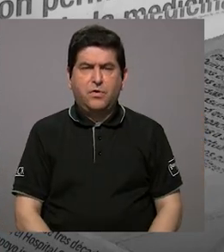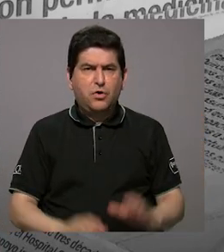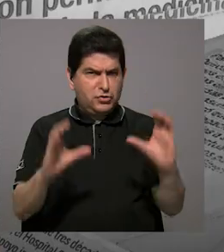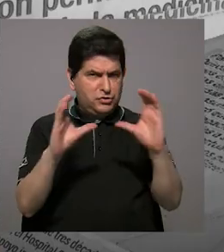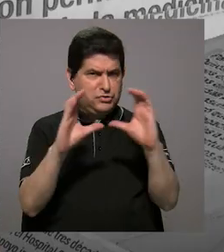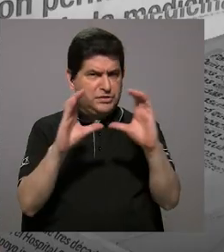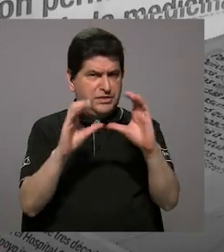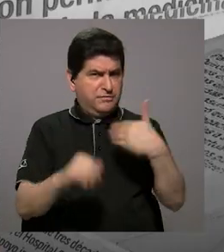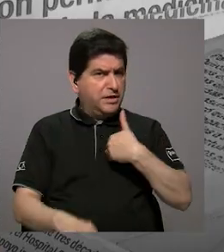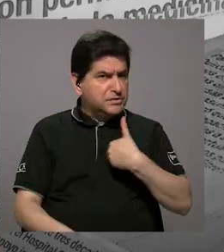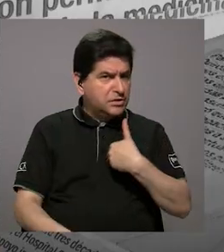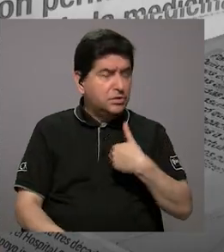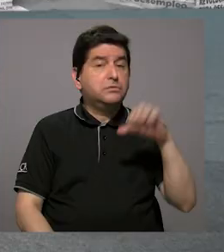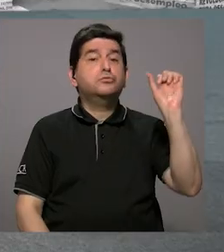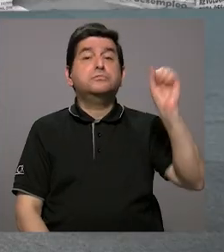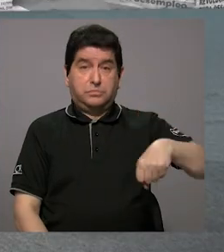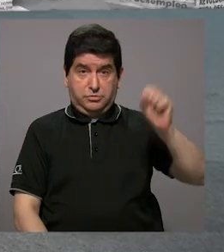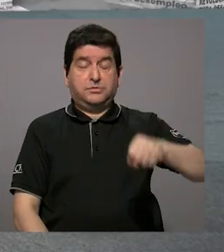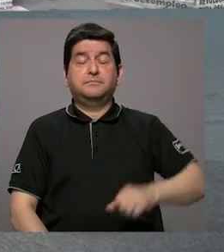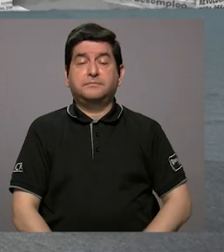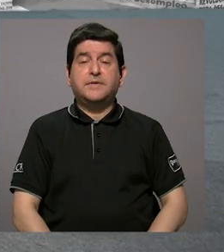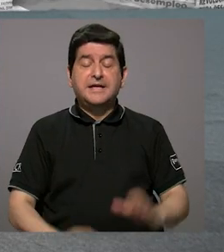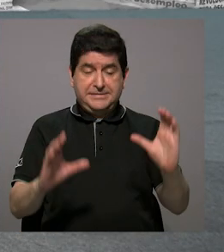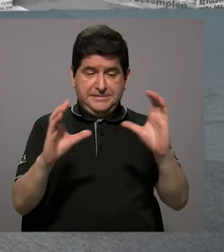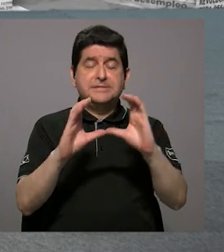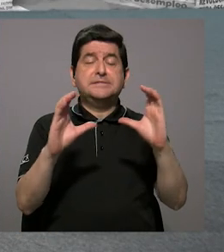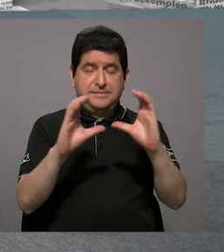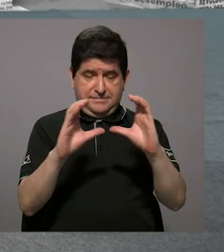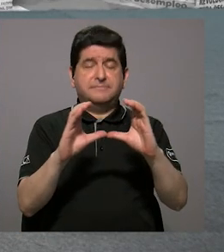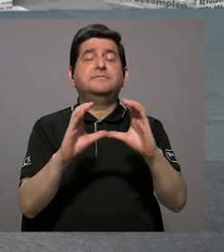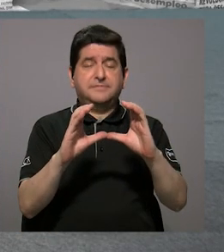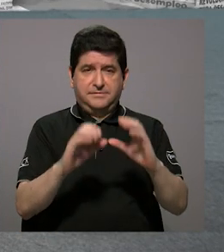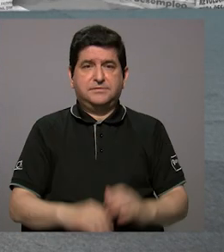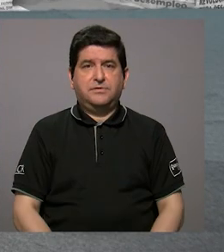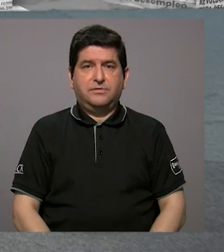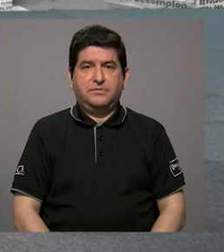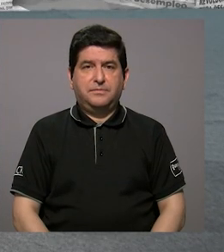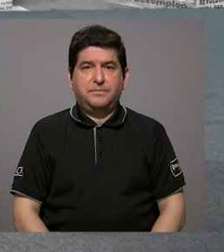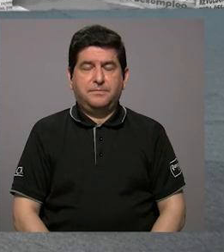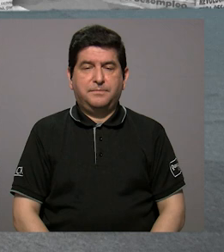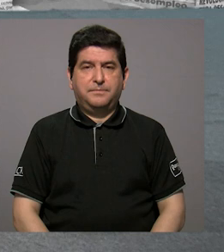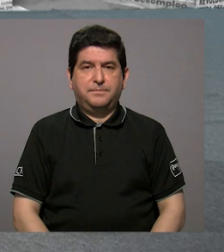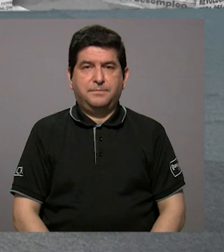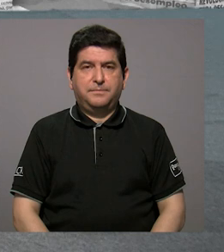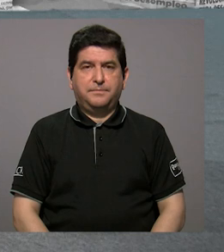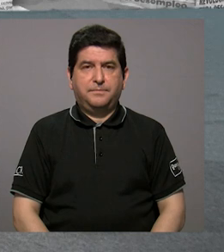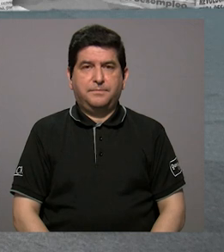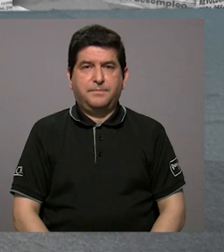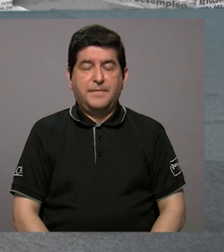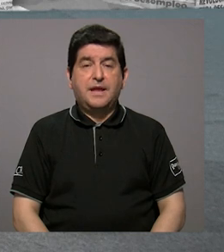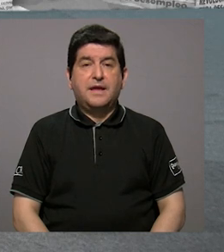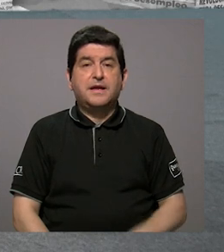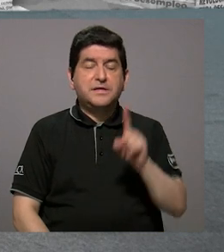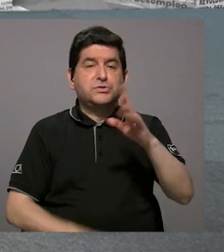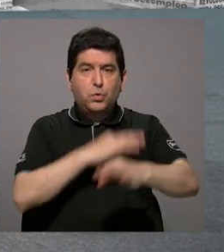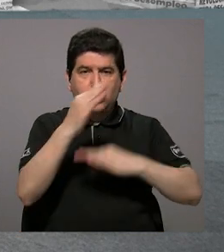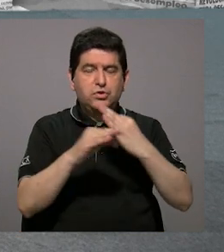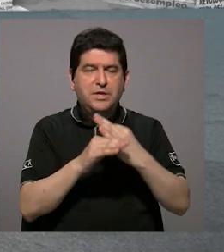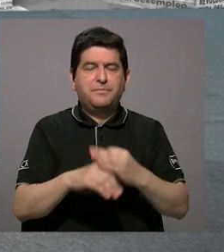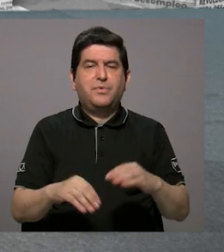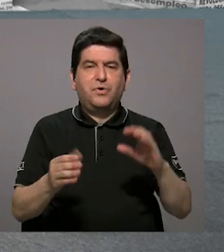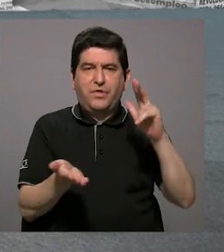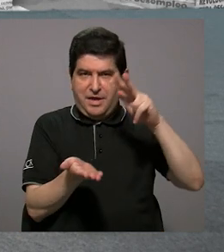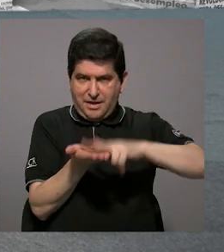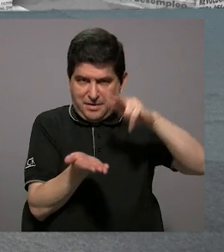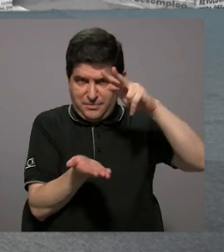certificaciones. Correcto, tenemos certificaciones a nivel de, bueno, acreditaciones,